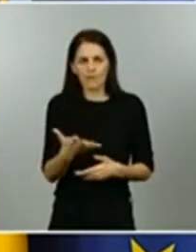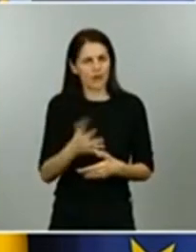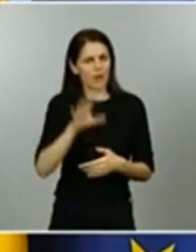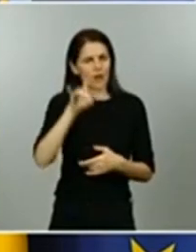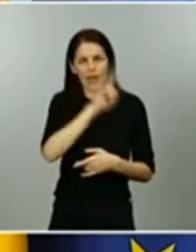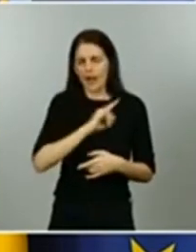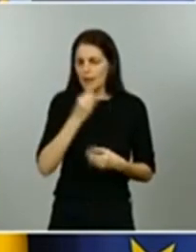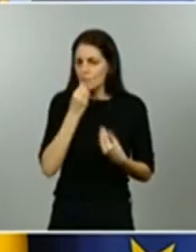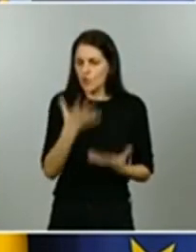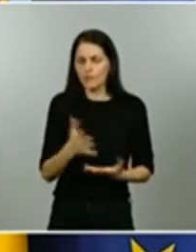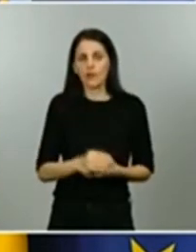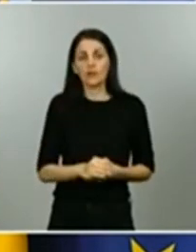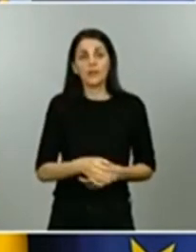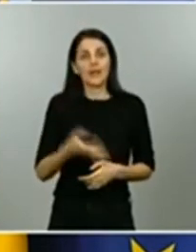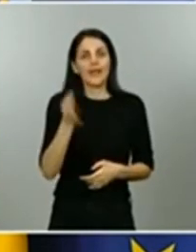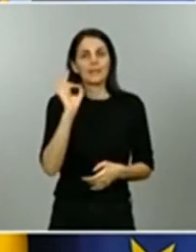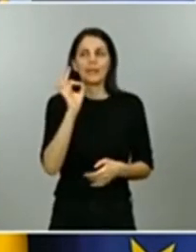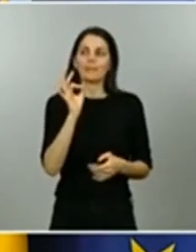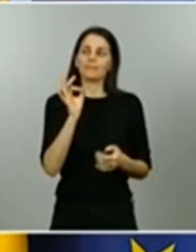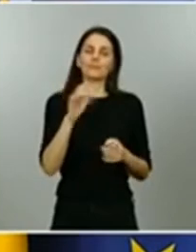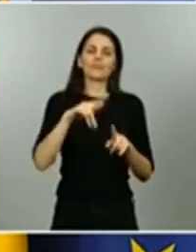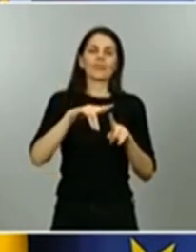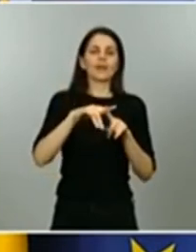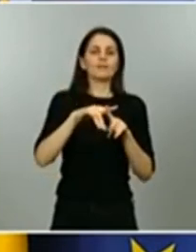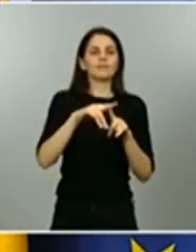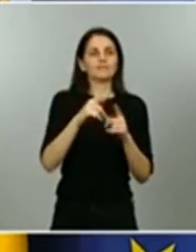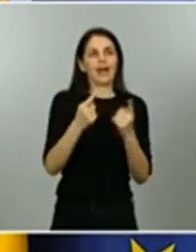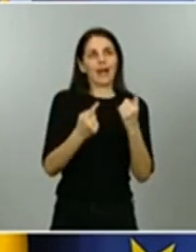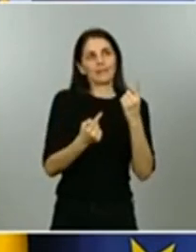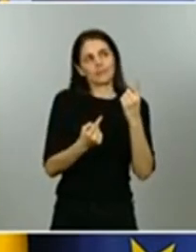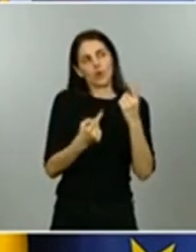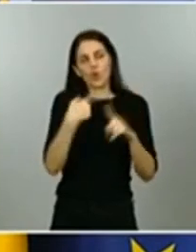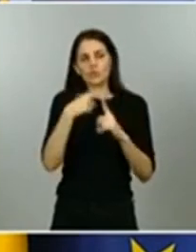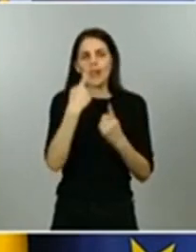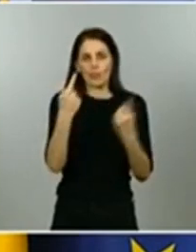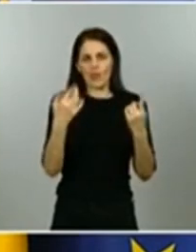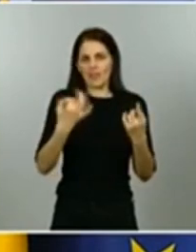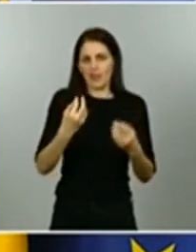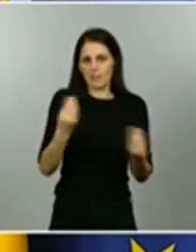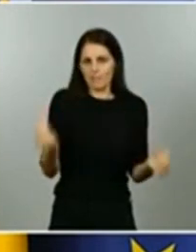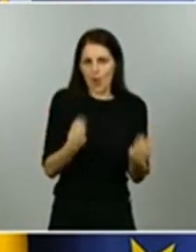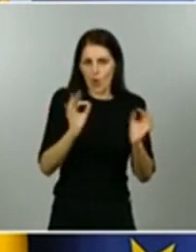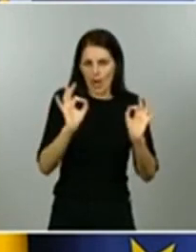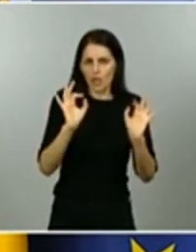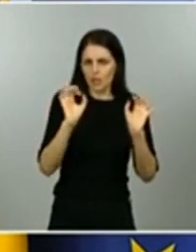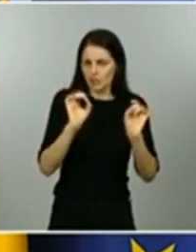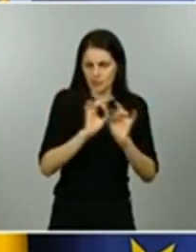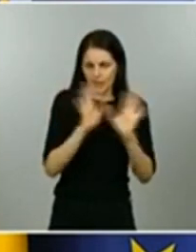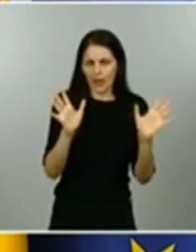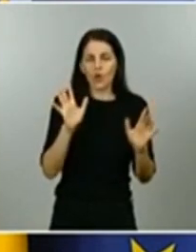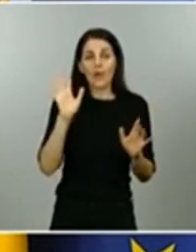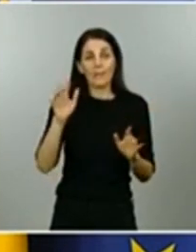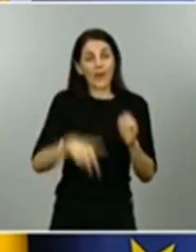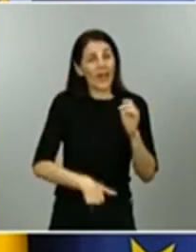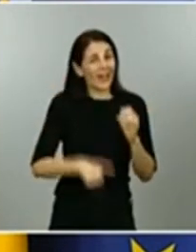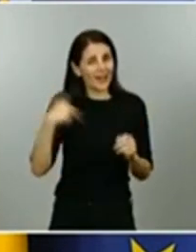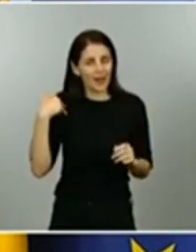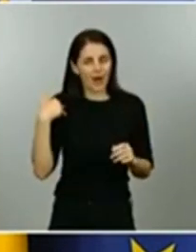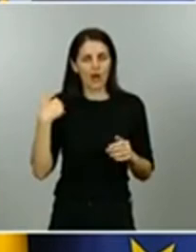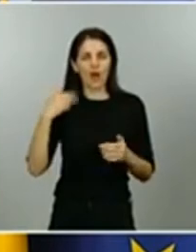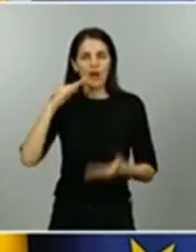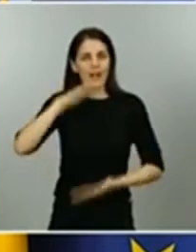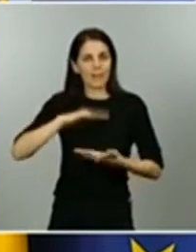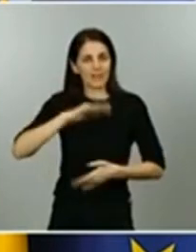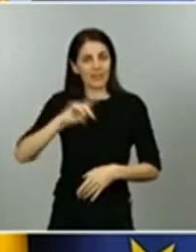puntos muy concretos tienen que mejorarla lo cierto es que tienen a nivel general una capacidad muy alta de diagnóstico precoz